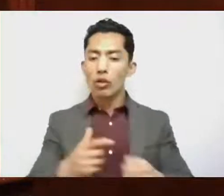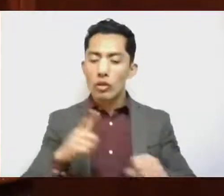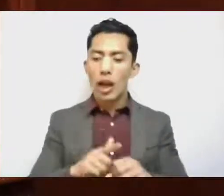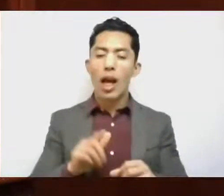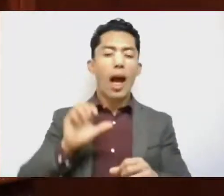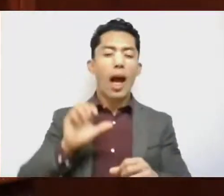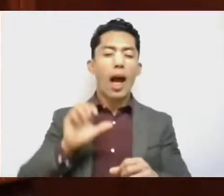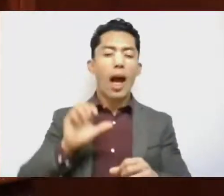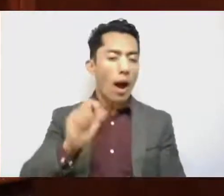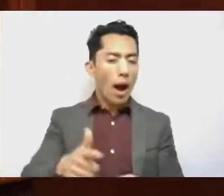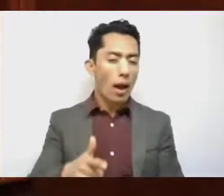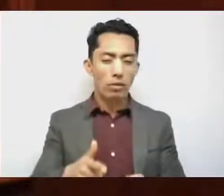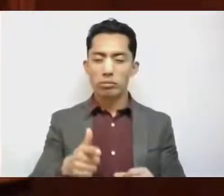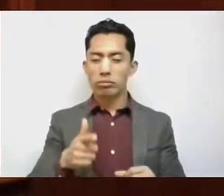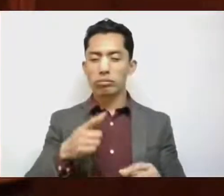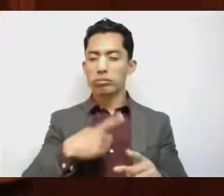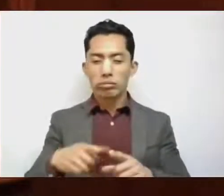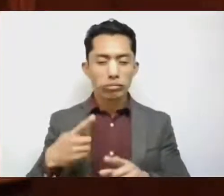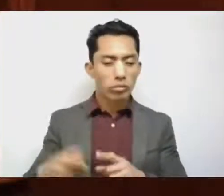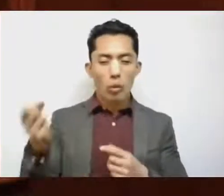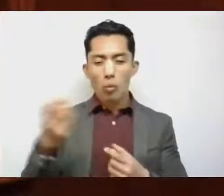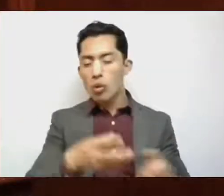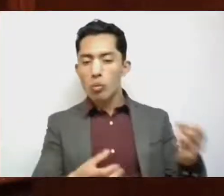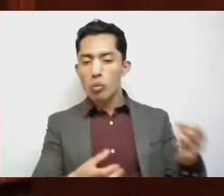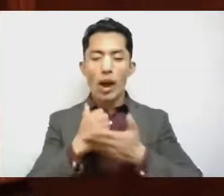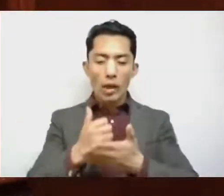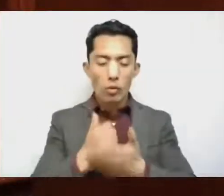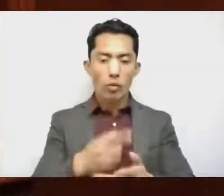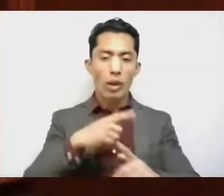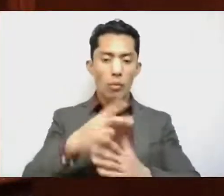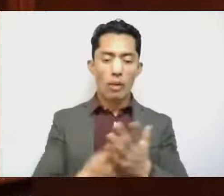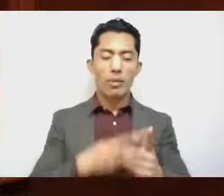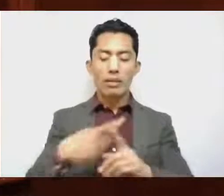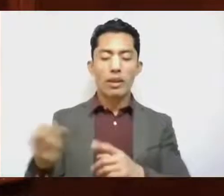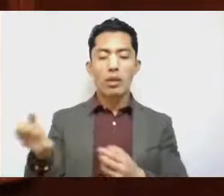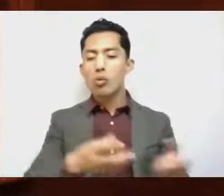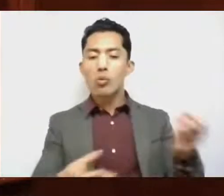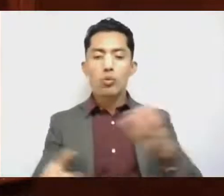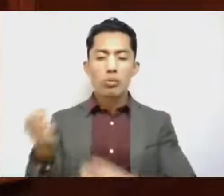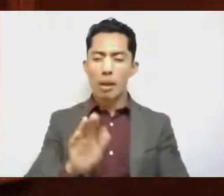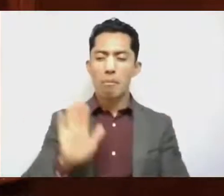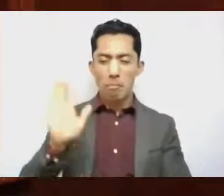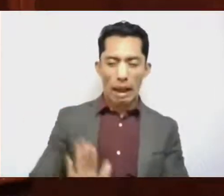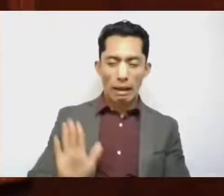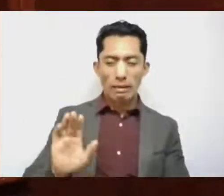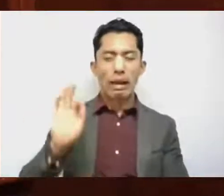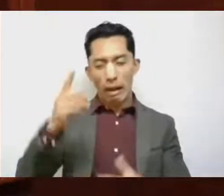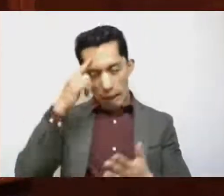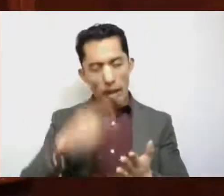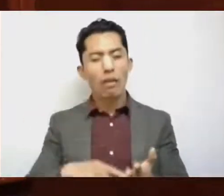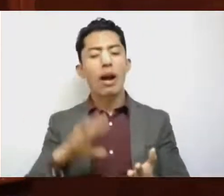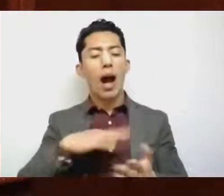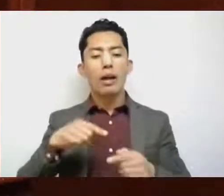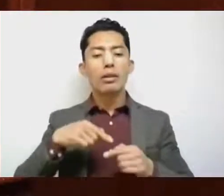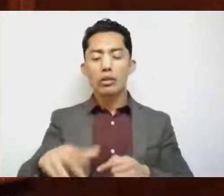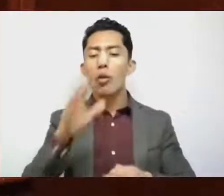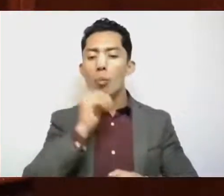acto de promoción, asistencia u otros que puedan considerarse violaciones a la veda electoral